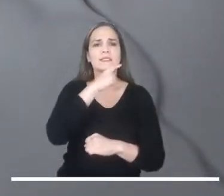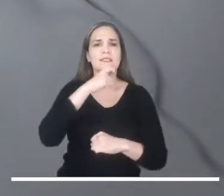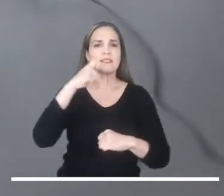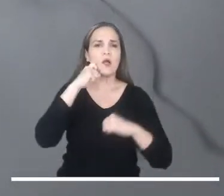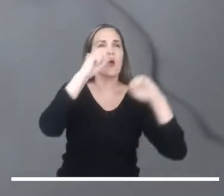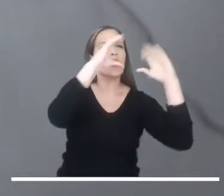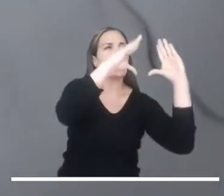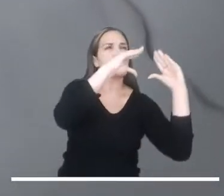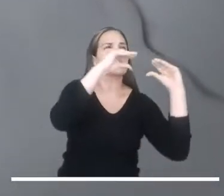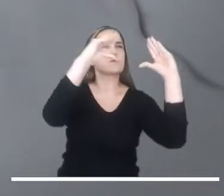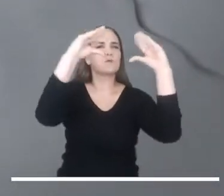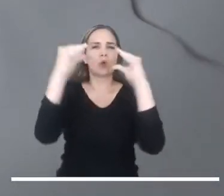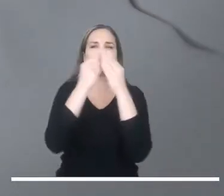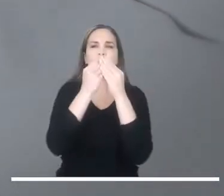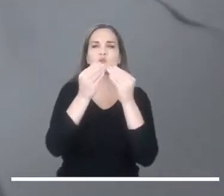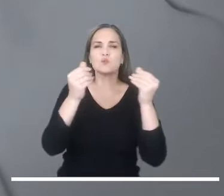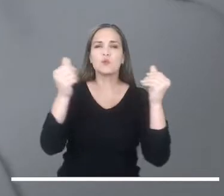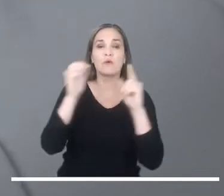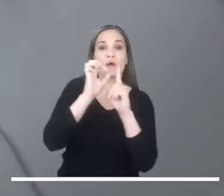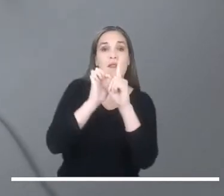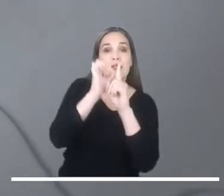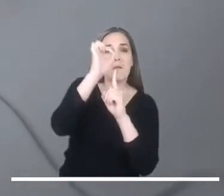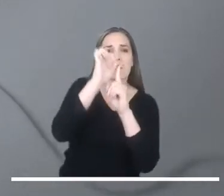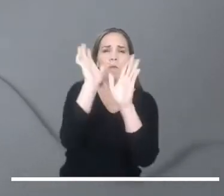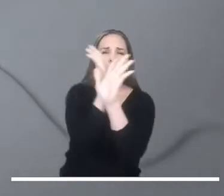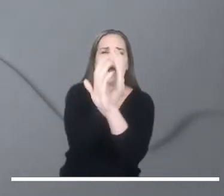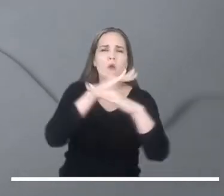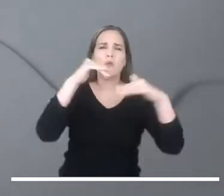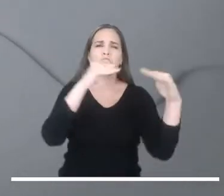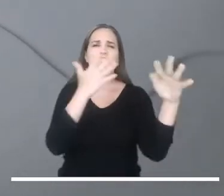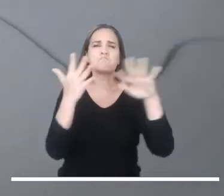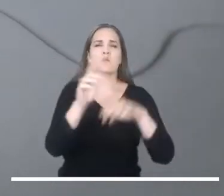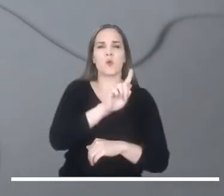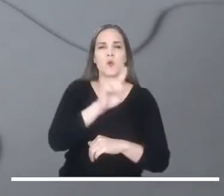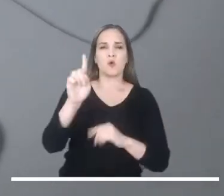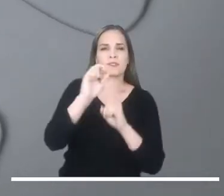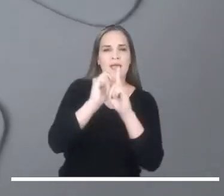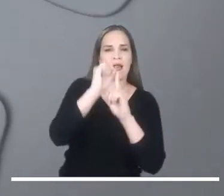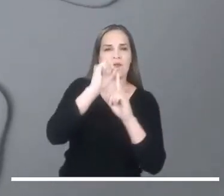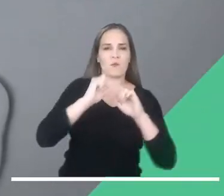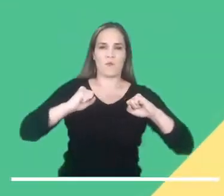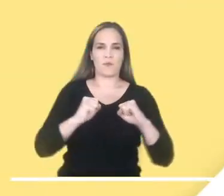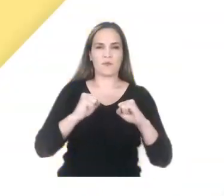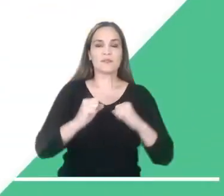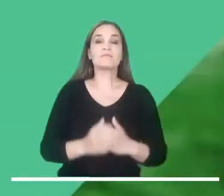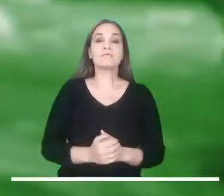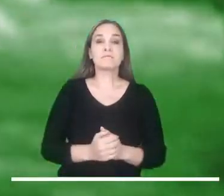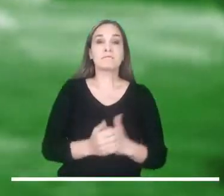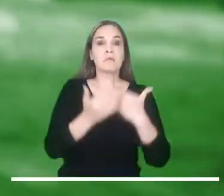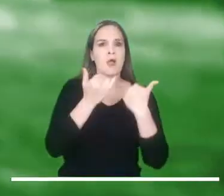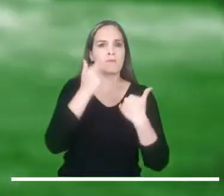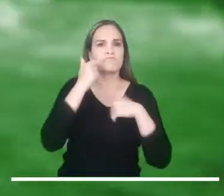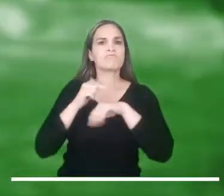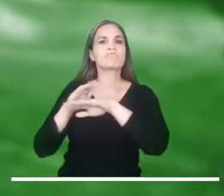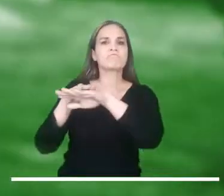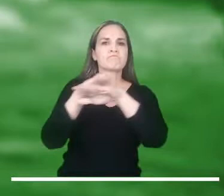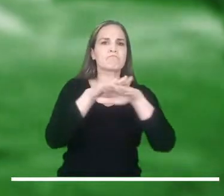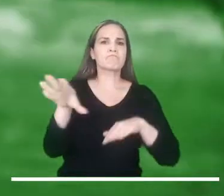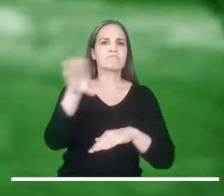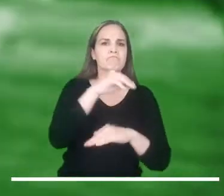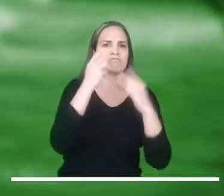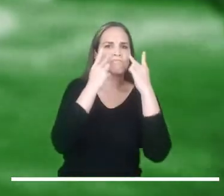país se advierten condiciones secas y parcialmente nubladas. La temperatura mínima para la madrugada rondaría los 11 grados.